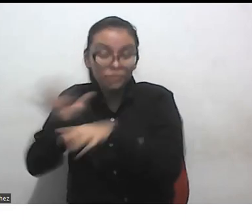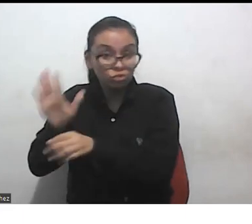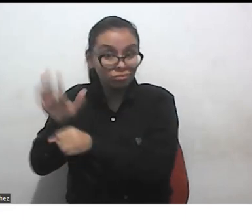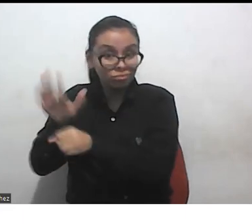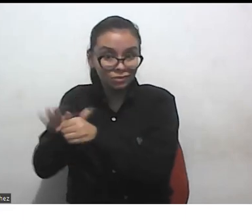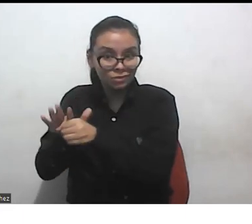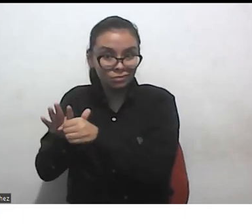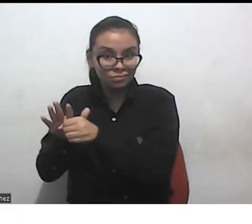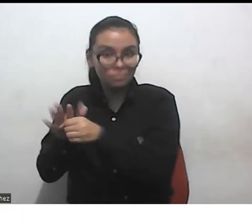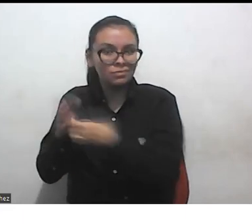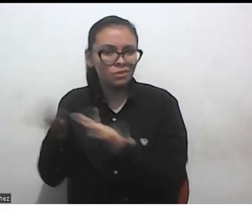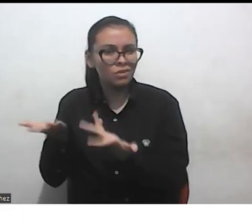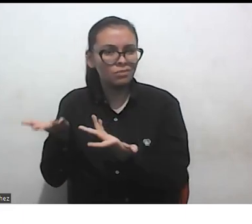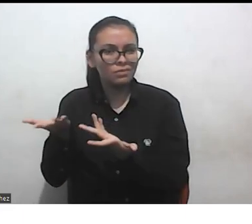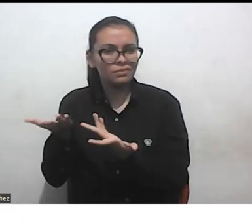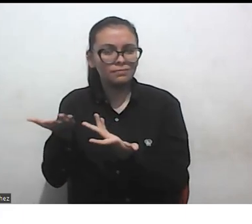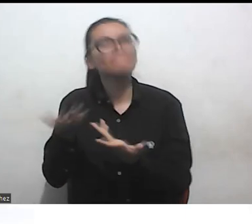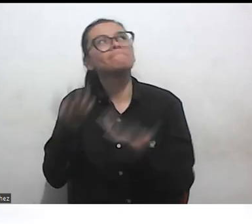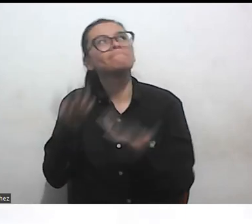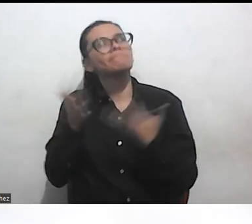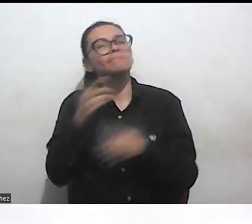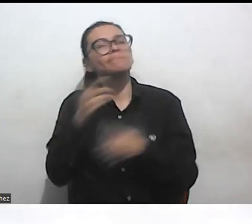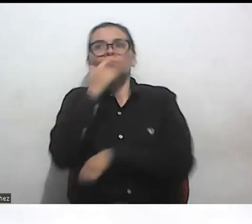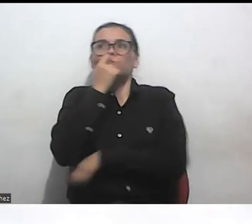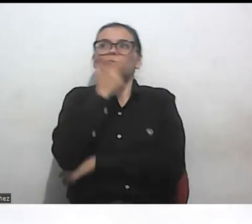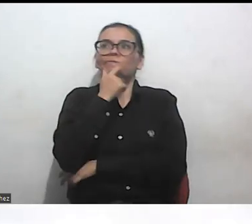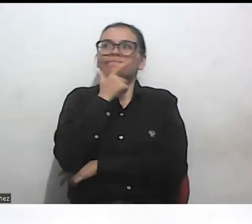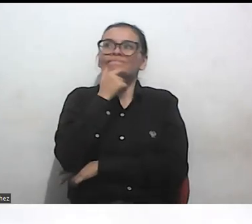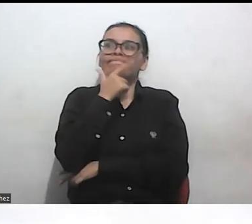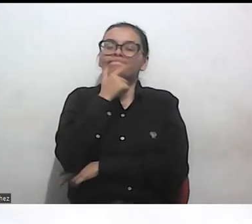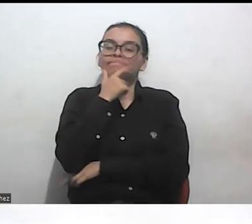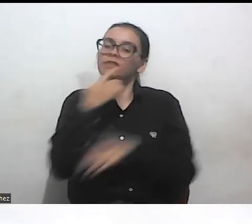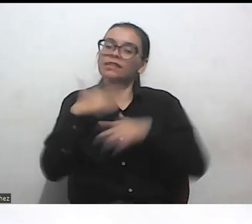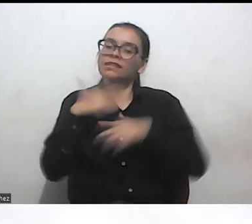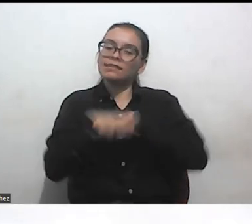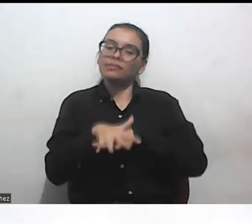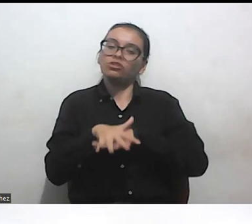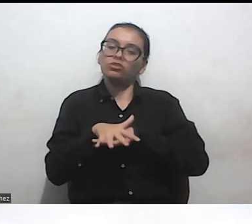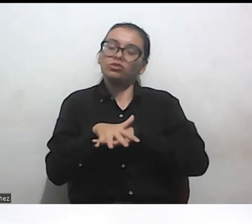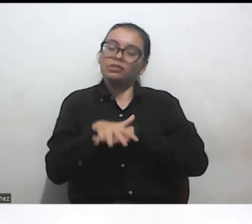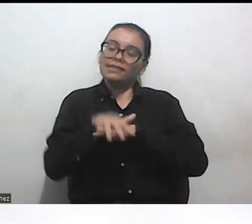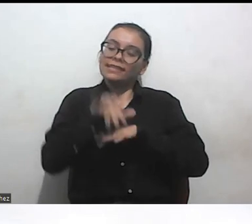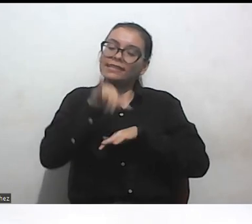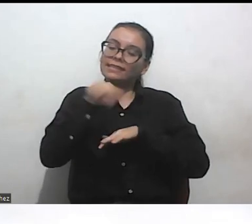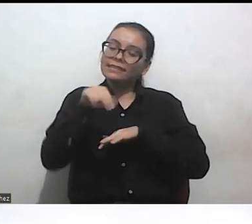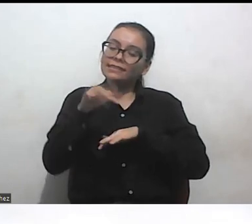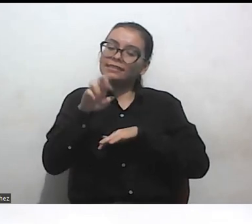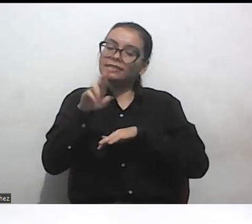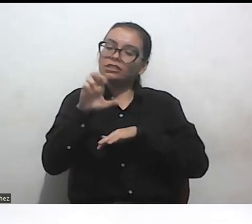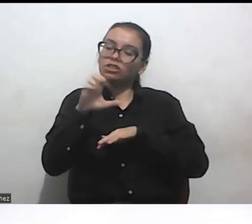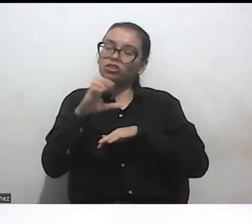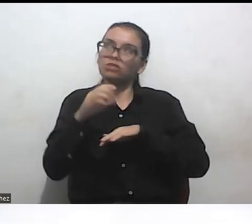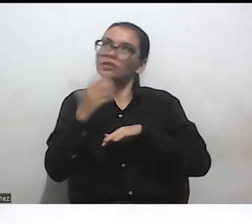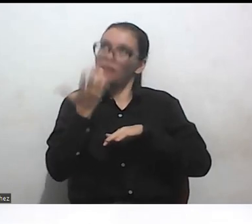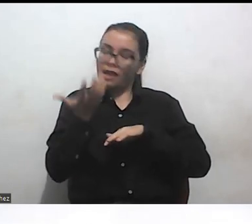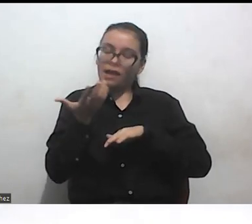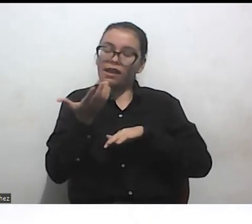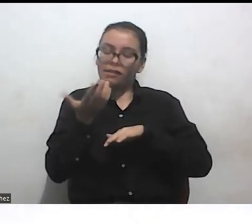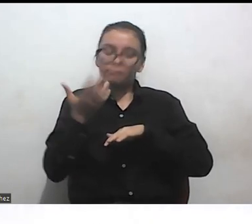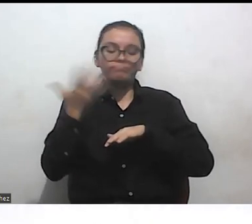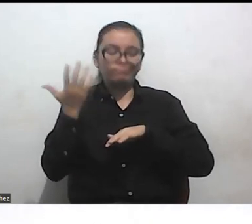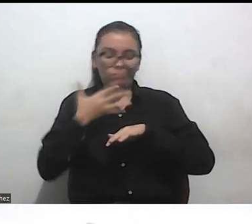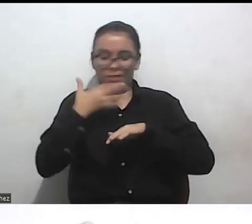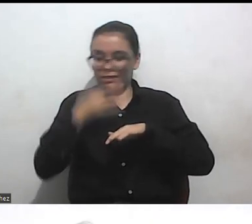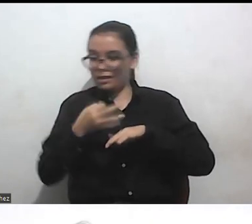Y ahí la pregunta por la interseccionalidad se vuelve muy práctica, porque además también es una consideración de